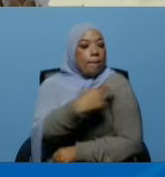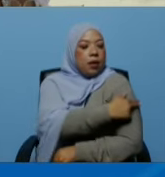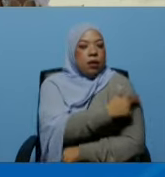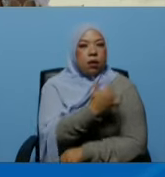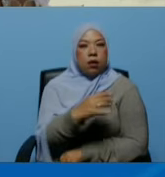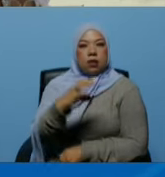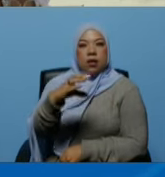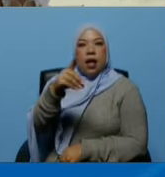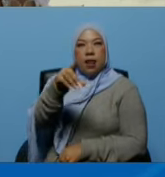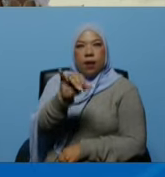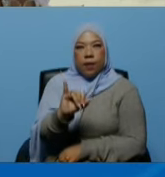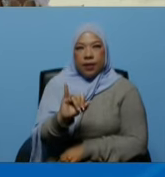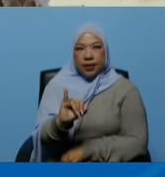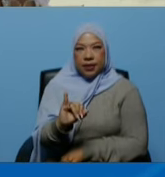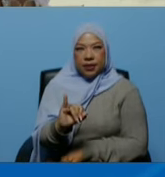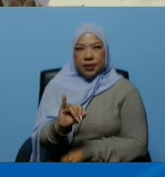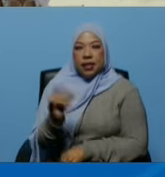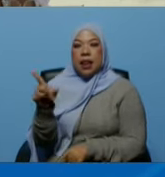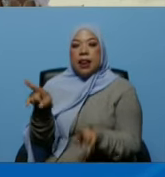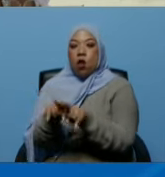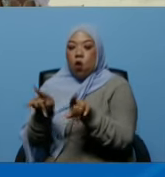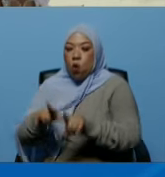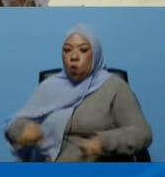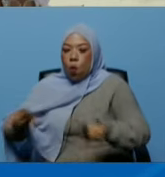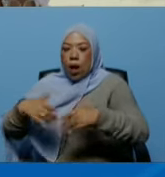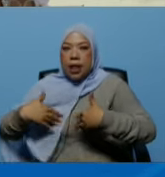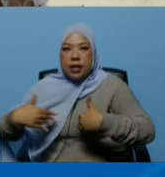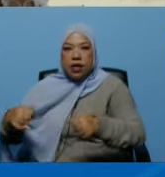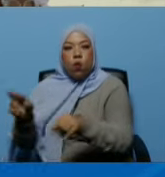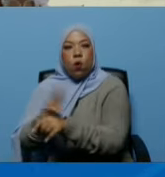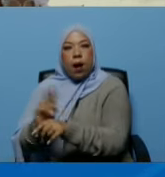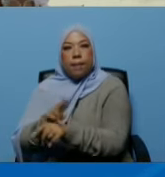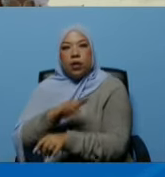CDI ambulatorios SRI CAT